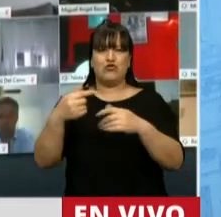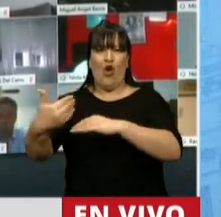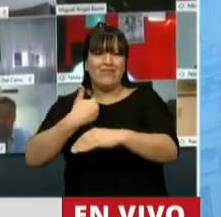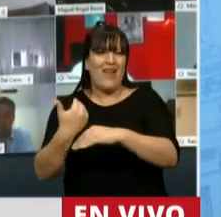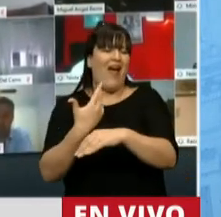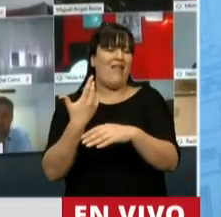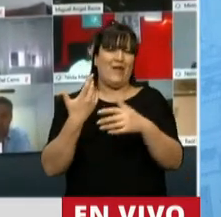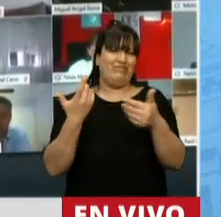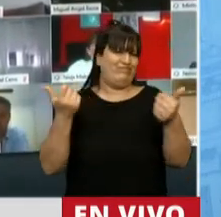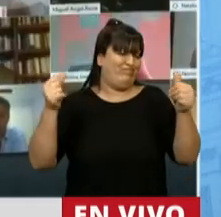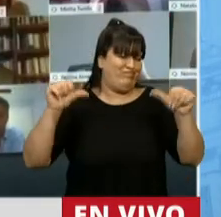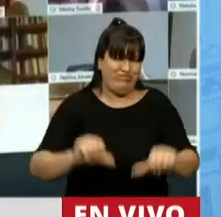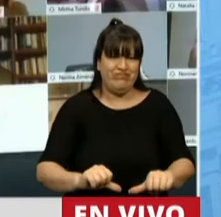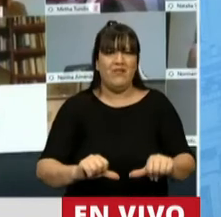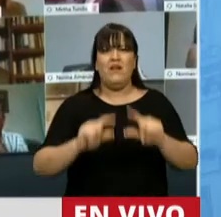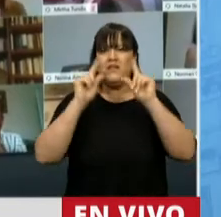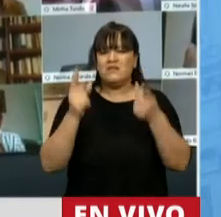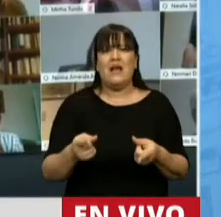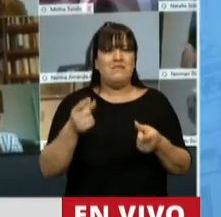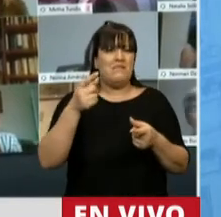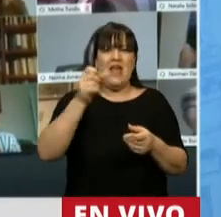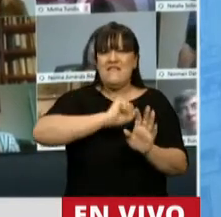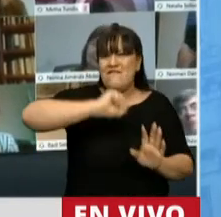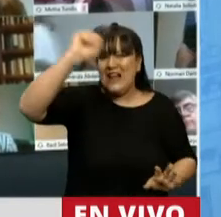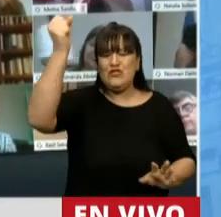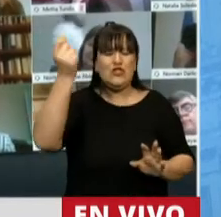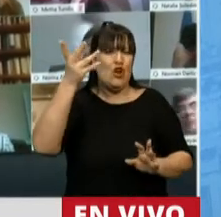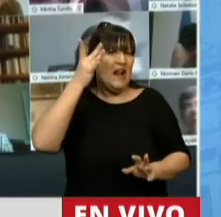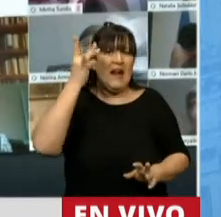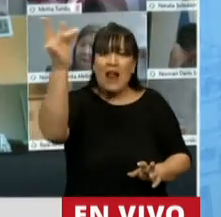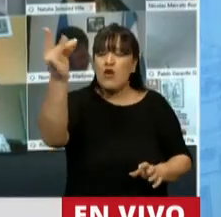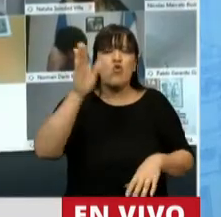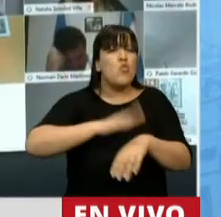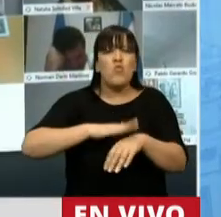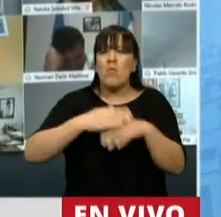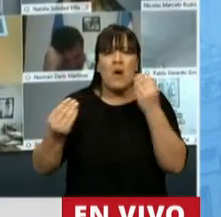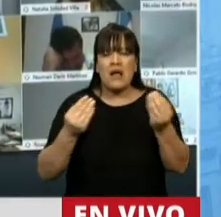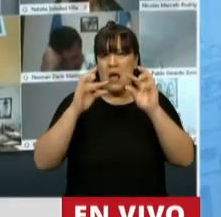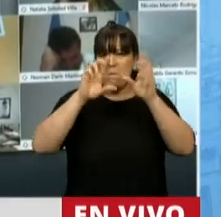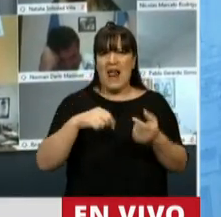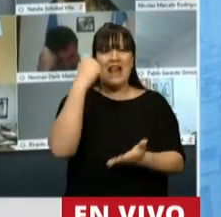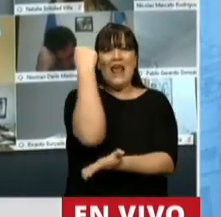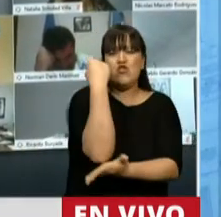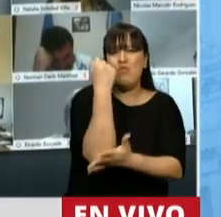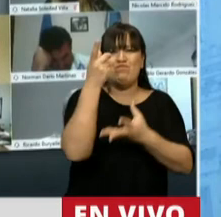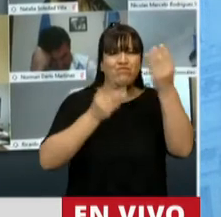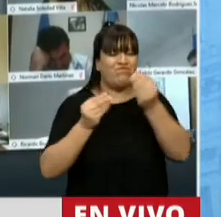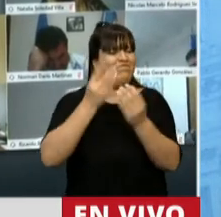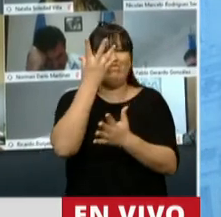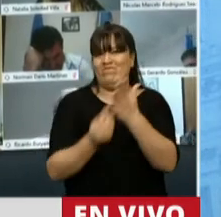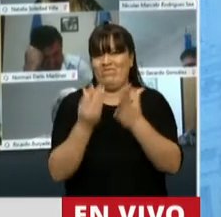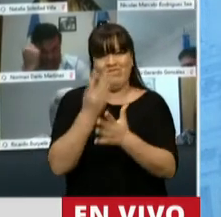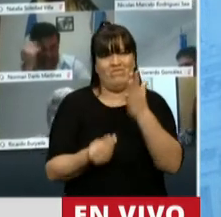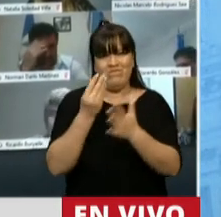e inflación récord, entre otros tantos problemas, productos de políticas económicas y financieras erradas, como así